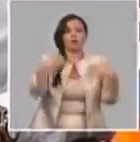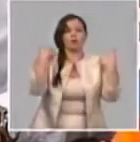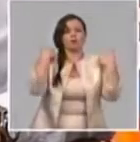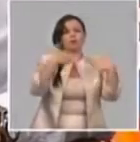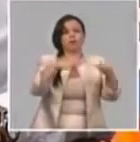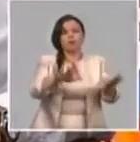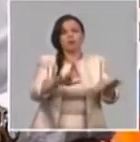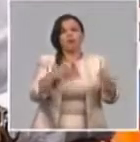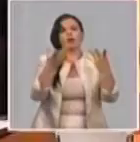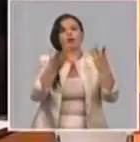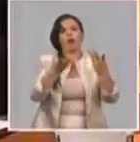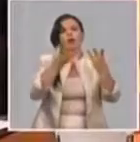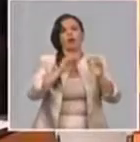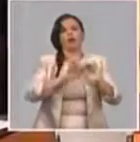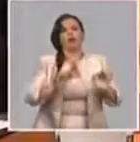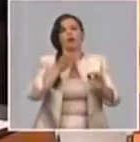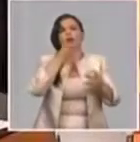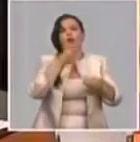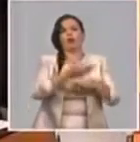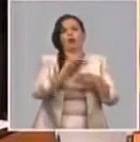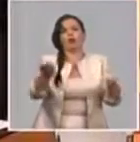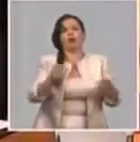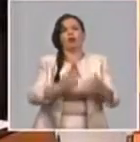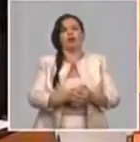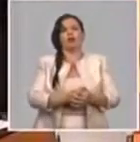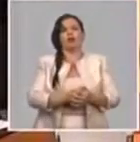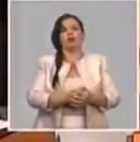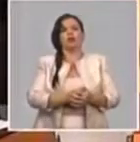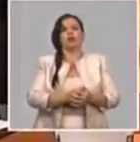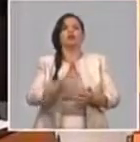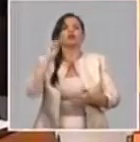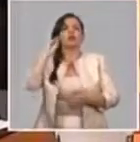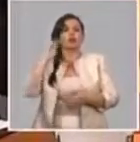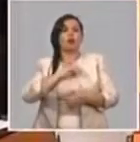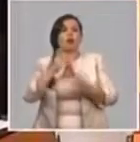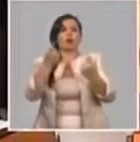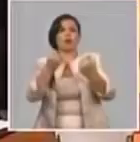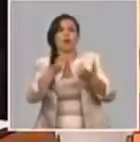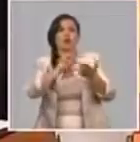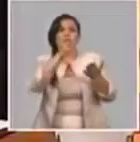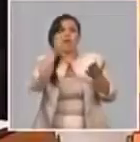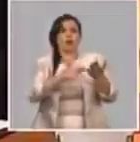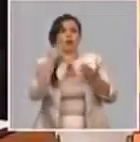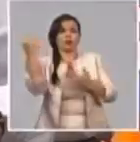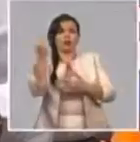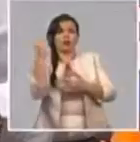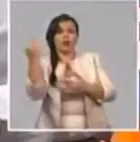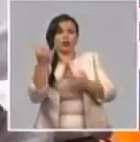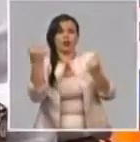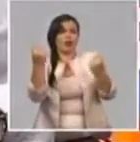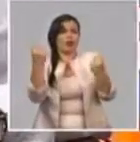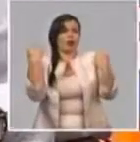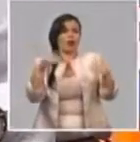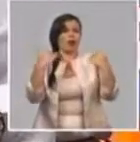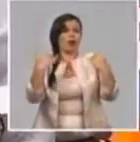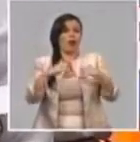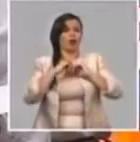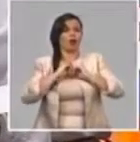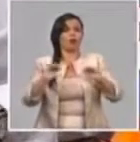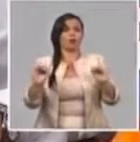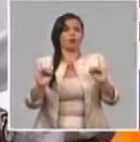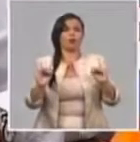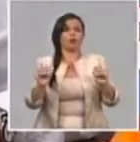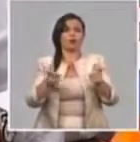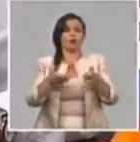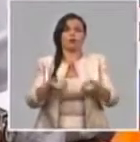el Ministro de Comercio Exterior el otro día aquí en la mesa que ha crecido el precio del arroz en el mercado internacional. Exacto. Y se ha crecido más caro. Por tanto, nosotros tenemos la gran tarea